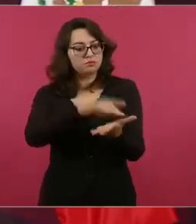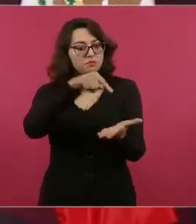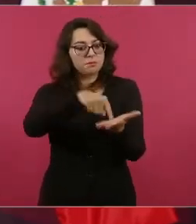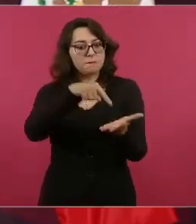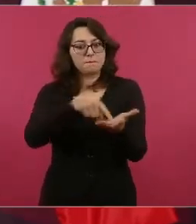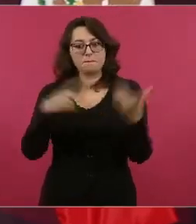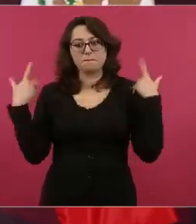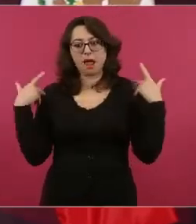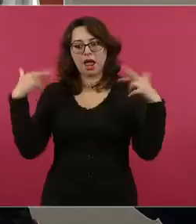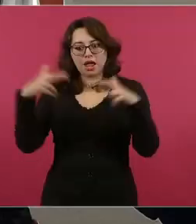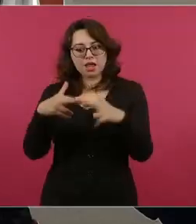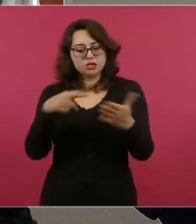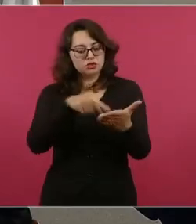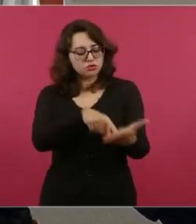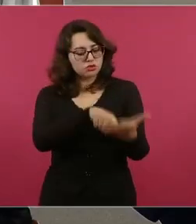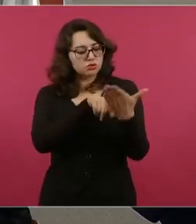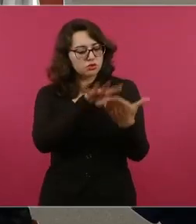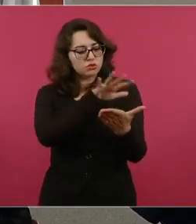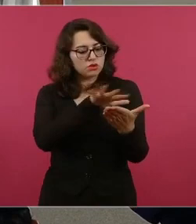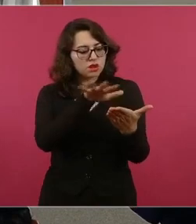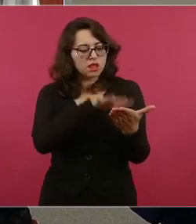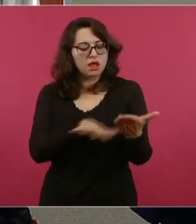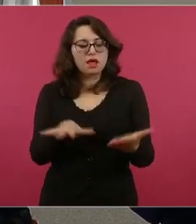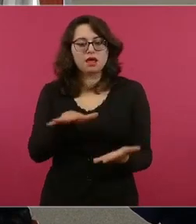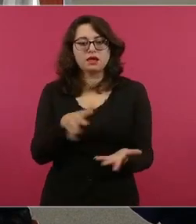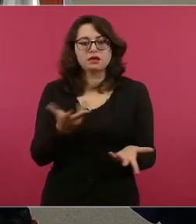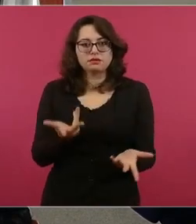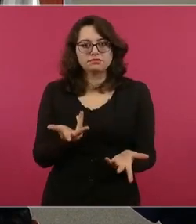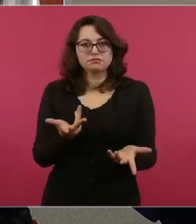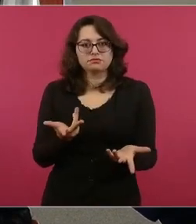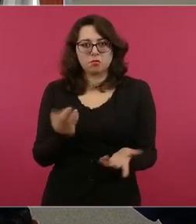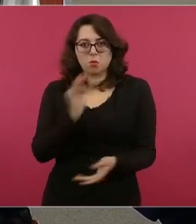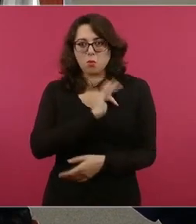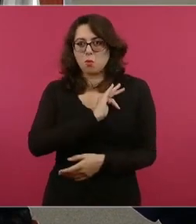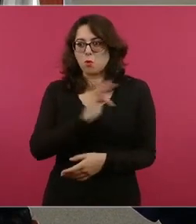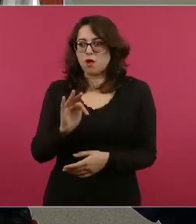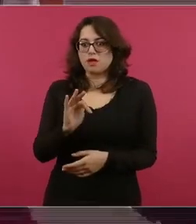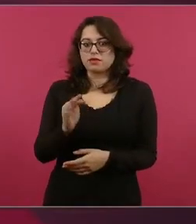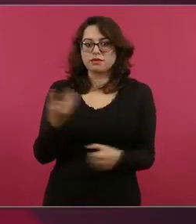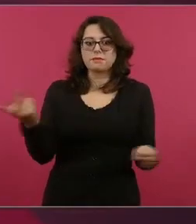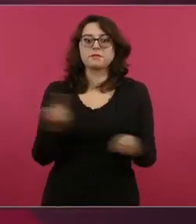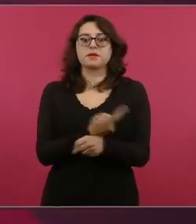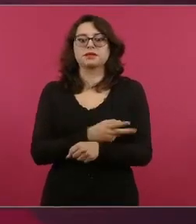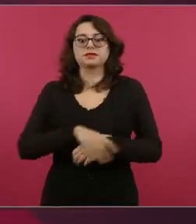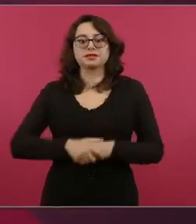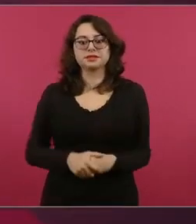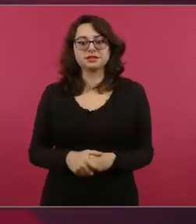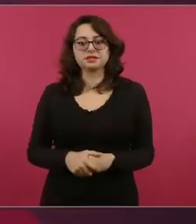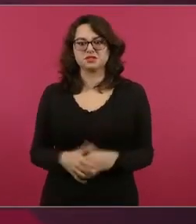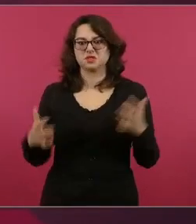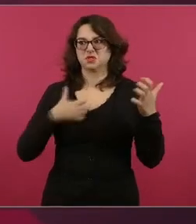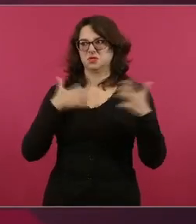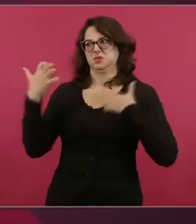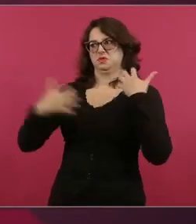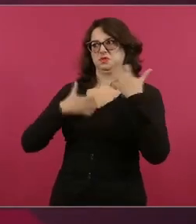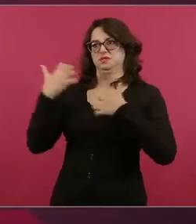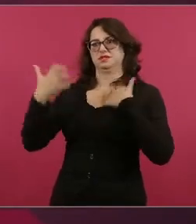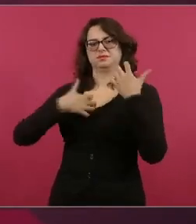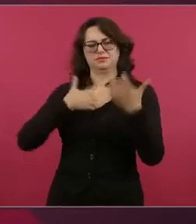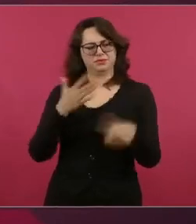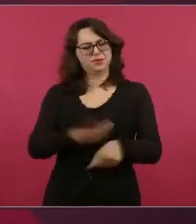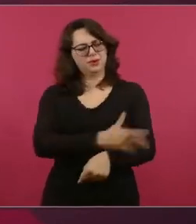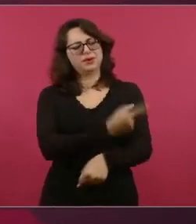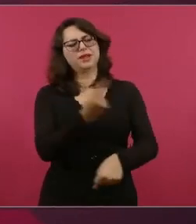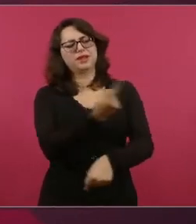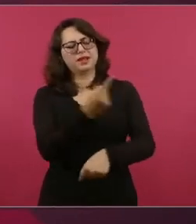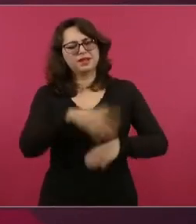sesionamos, bueno, primero la sala se llama Daniel Cabrera. Para mí